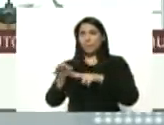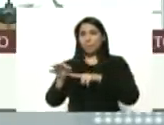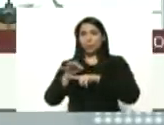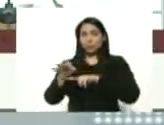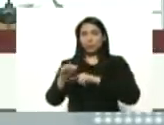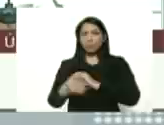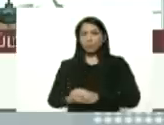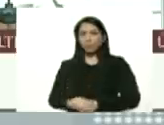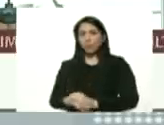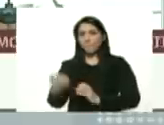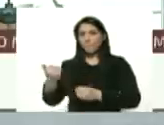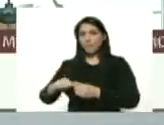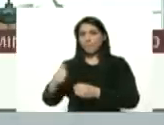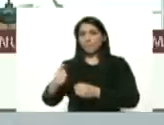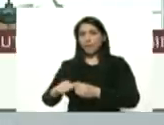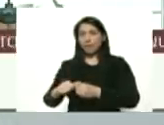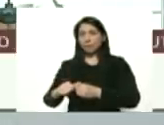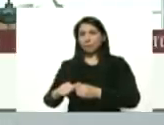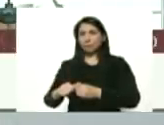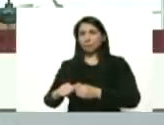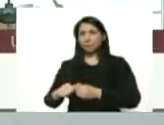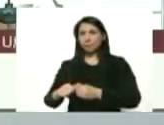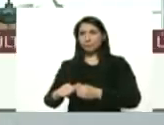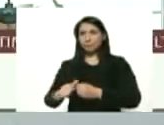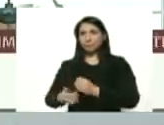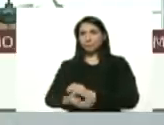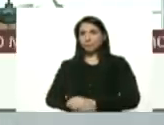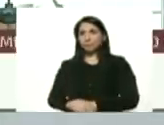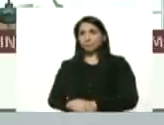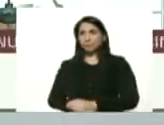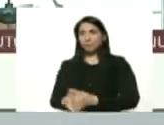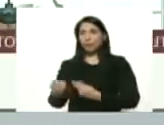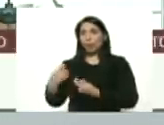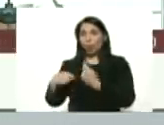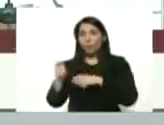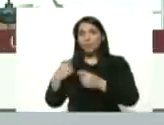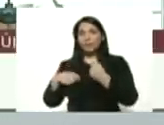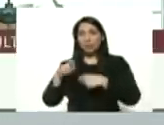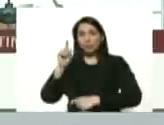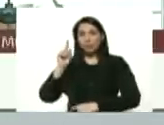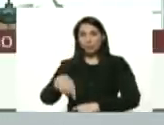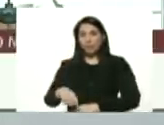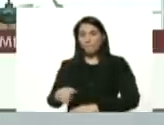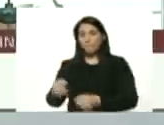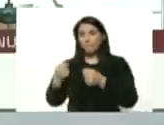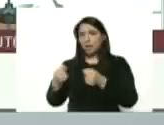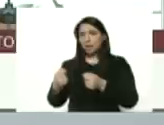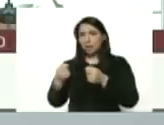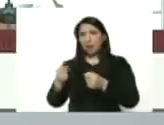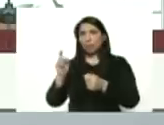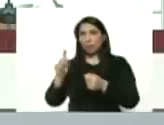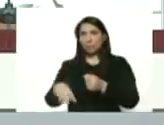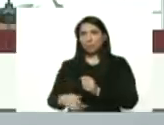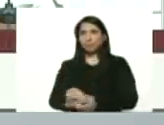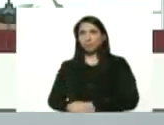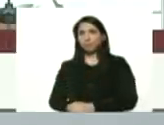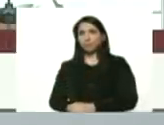Maracaibo en Chiquinquirá comerciante del mercado de las pulgas